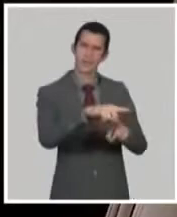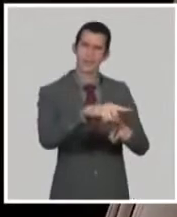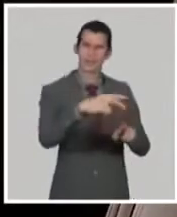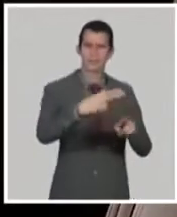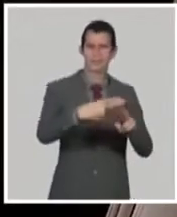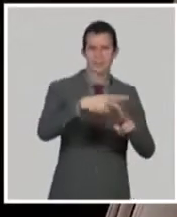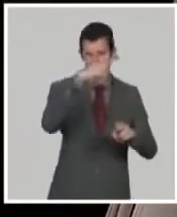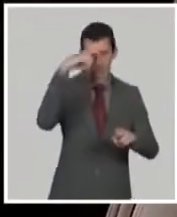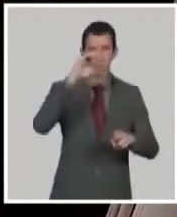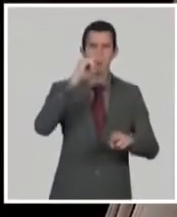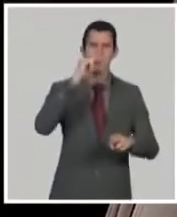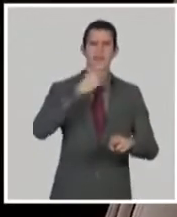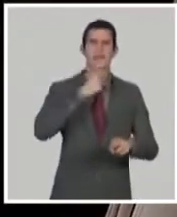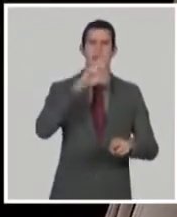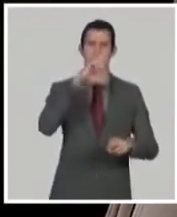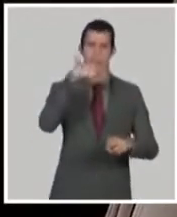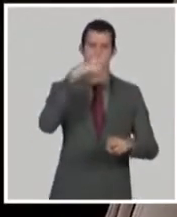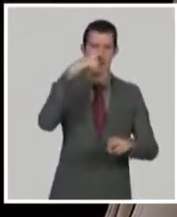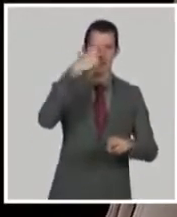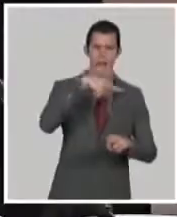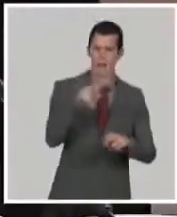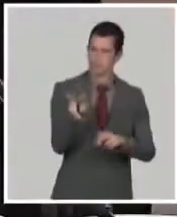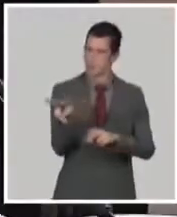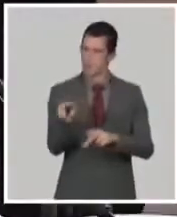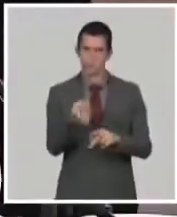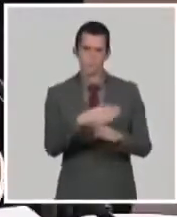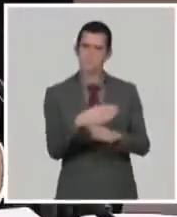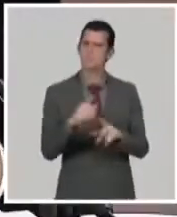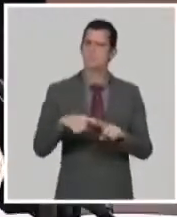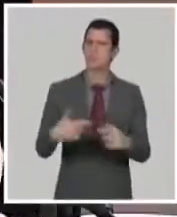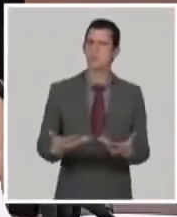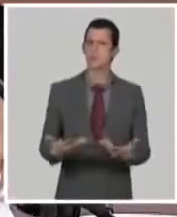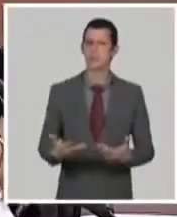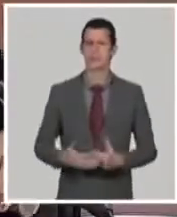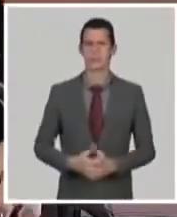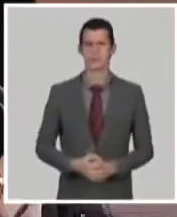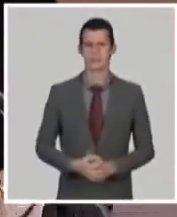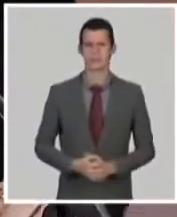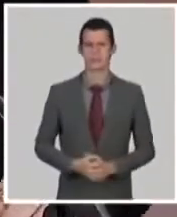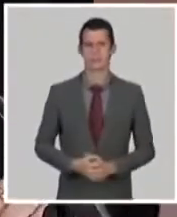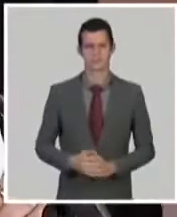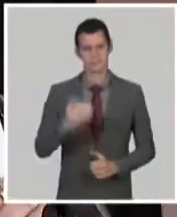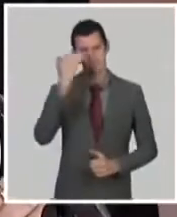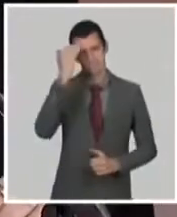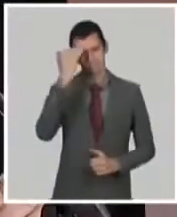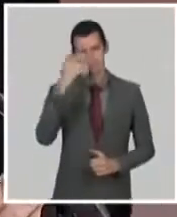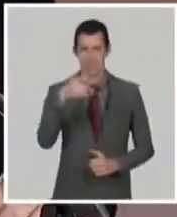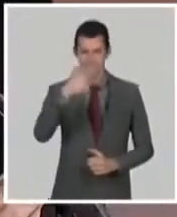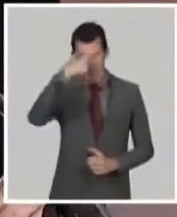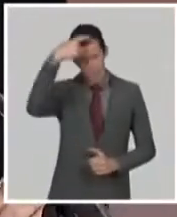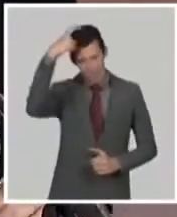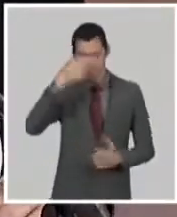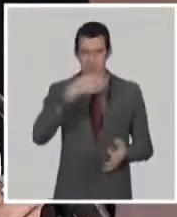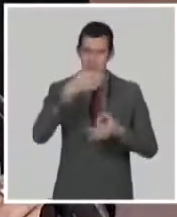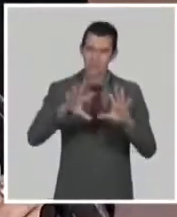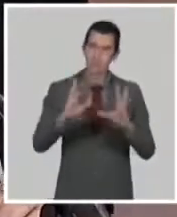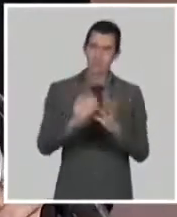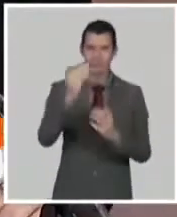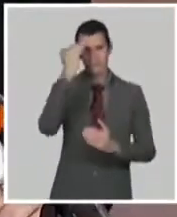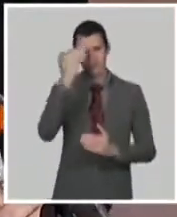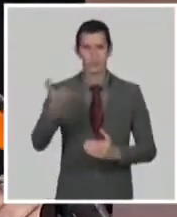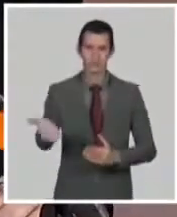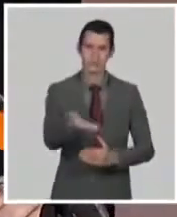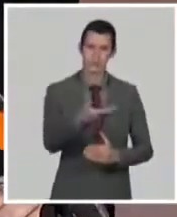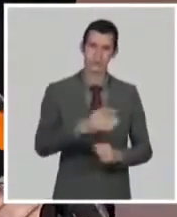momento estamos en el desarrollo de Mambisa y Dardal? Bueno, muchas gracias Randy y un saludo para todos los que están aquí y también para